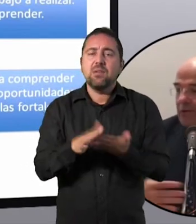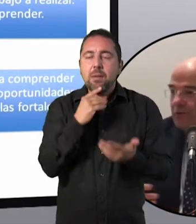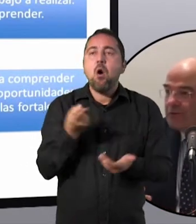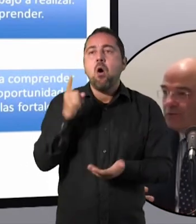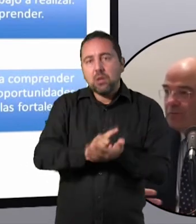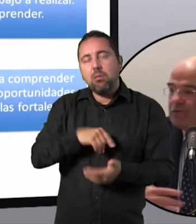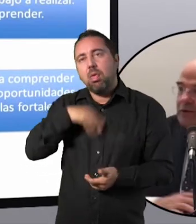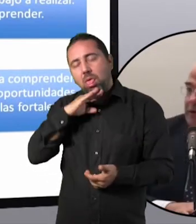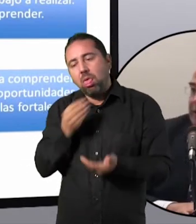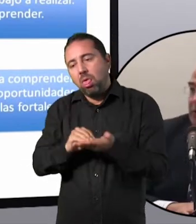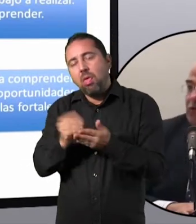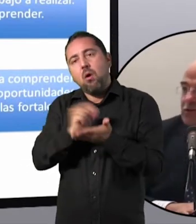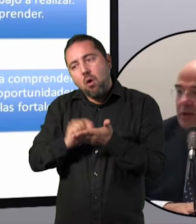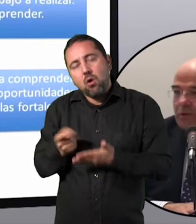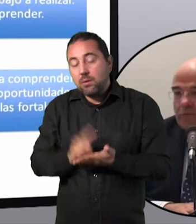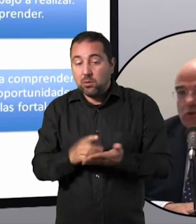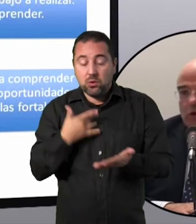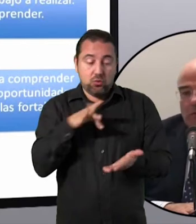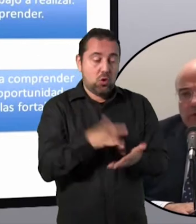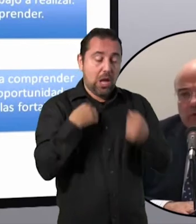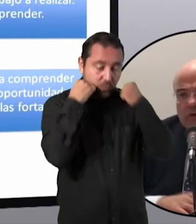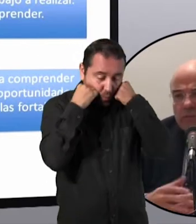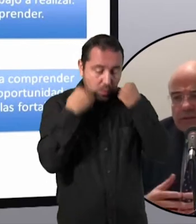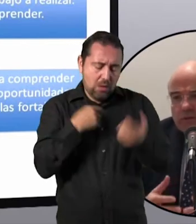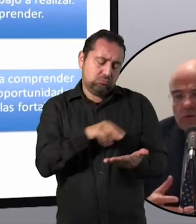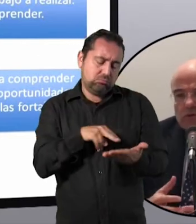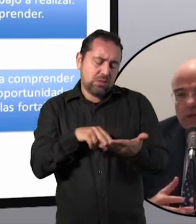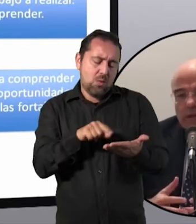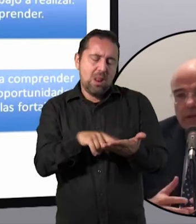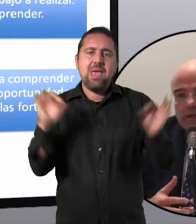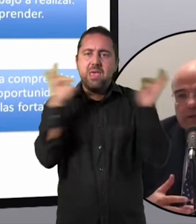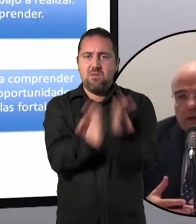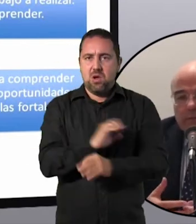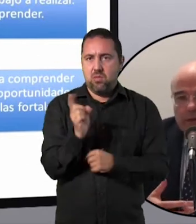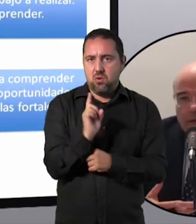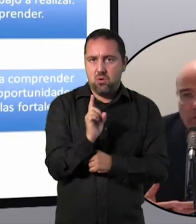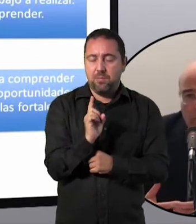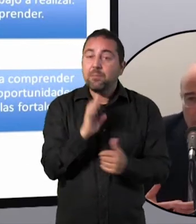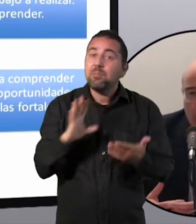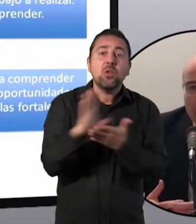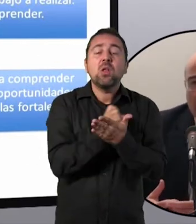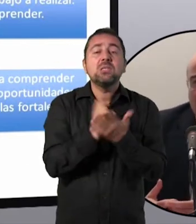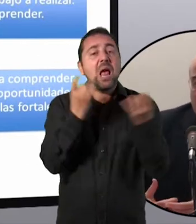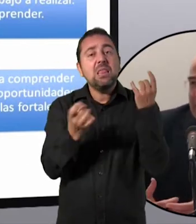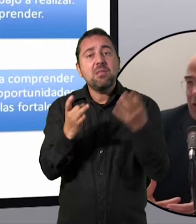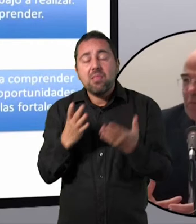Para que cuando estudiemos, no nos equivoquemos. Pero eso pasa en todas nuestras actividades. El emprendedor